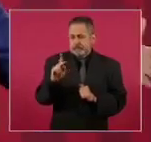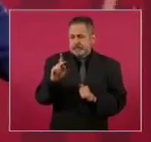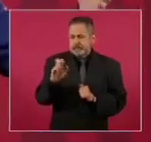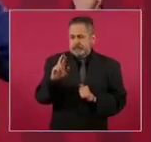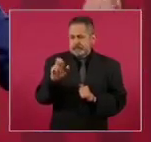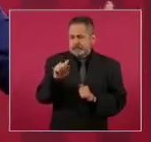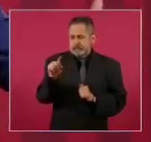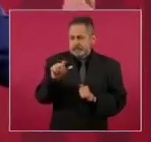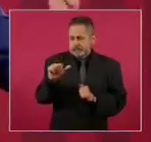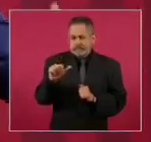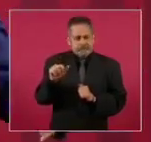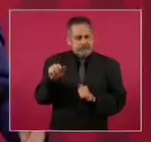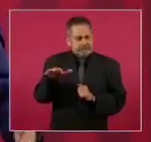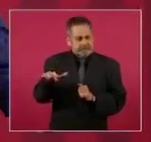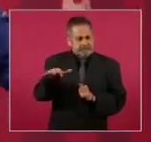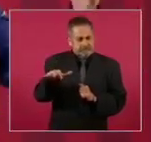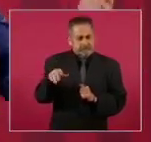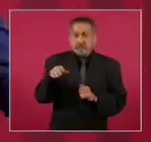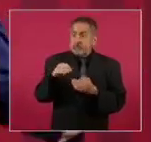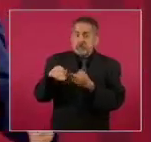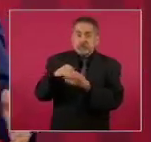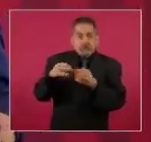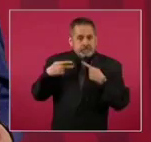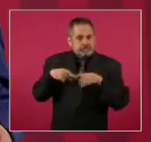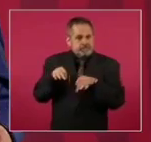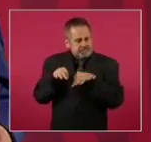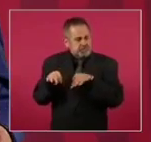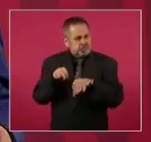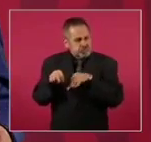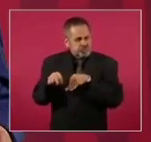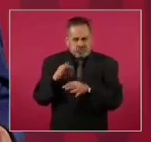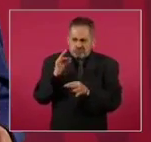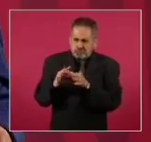trabajando, familias completas.